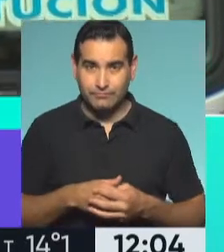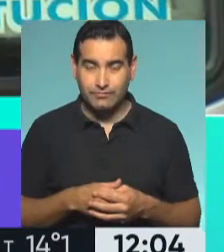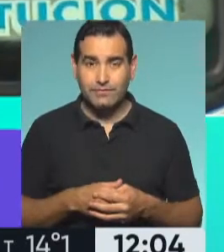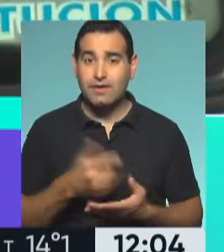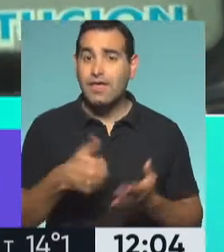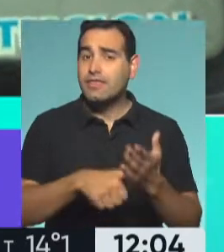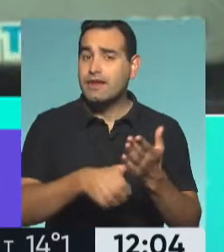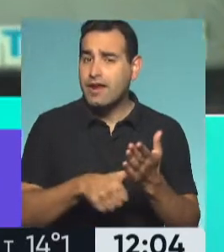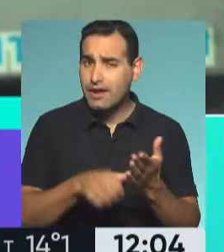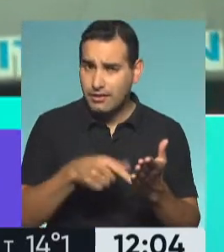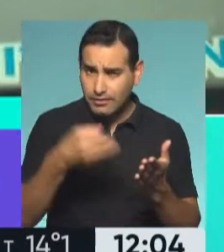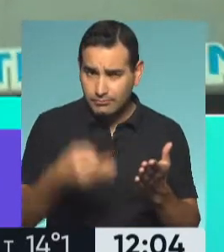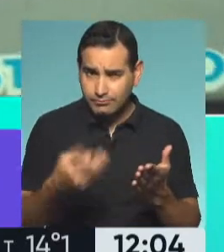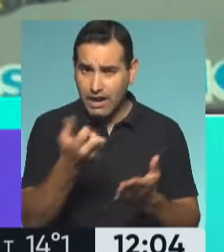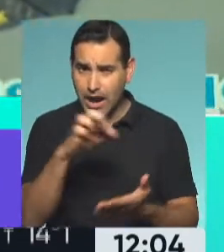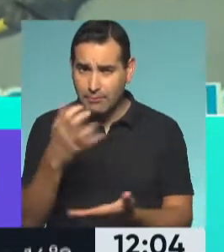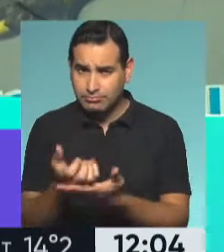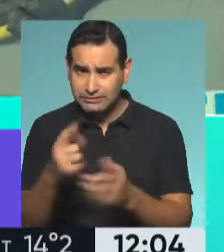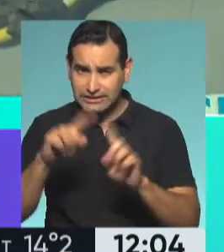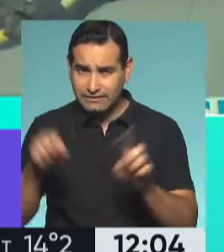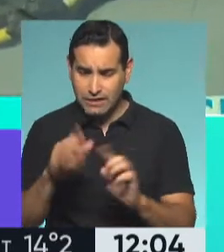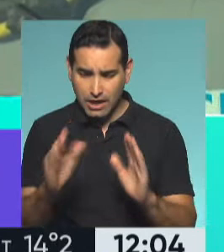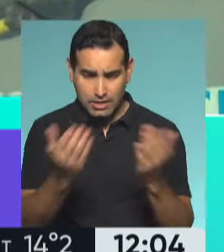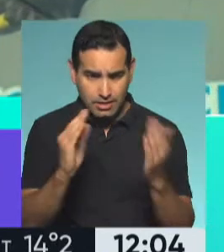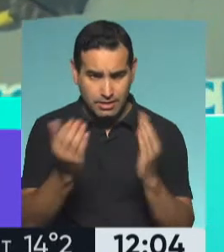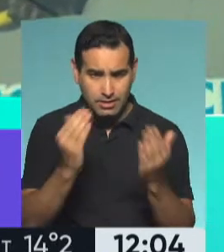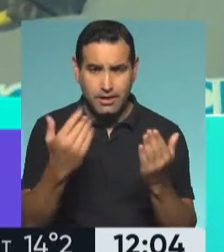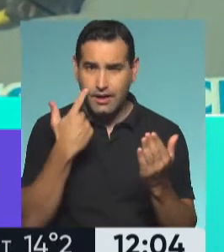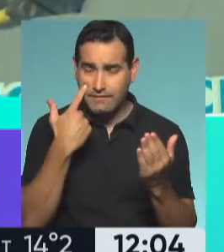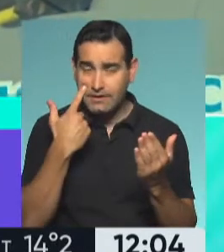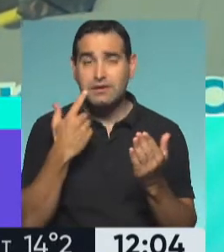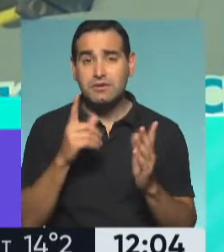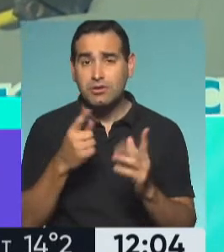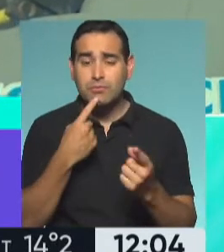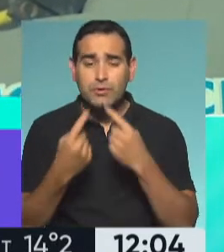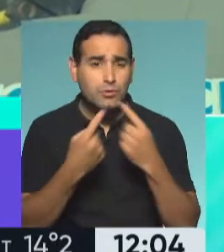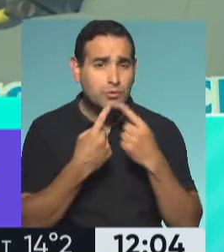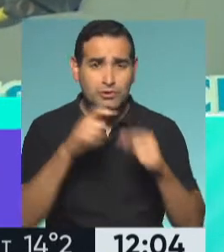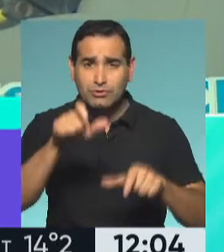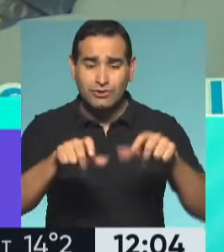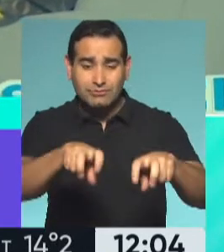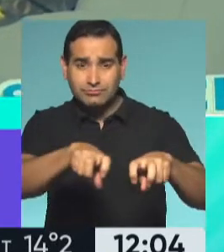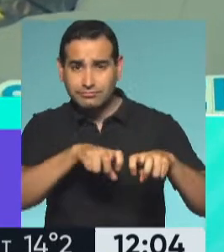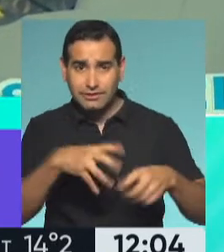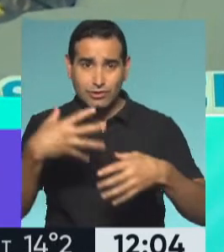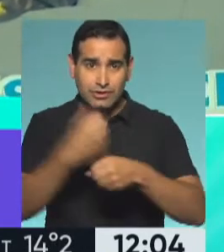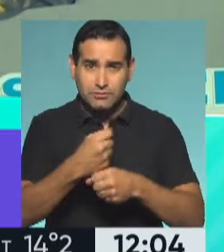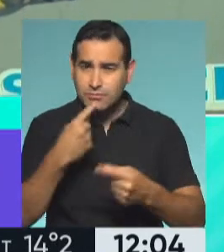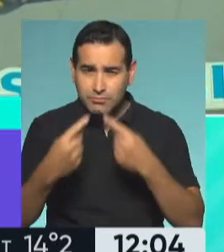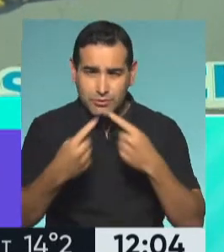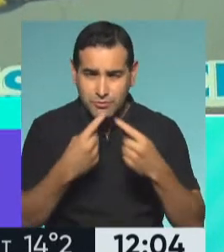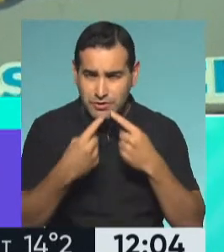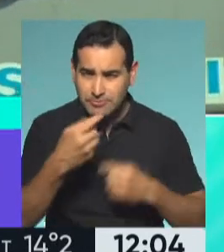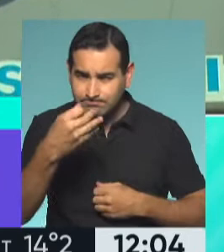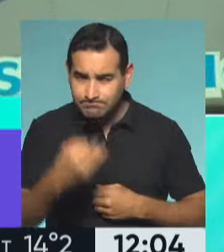DNI corresponde o no con parte de los permisos que tengan y van preguntando y cotejando, Vero y Pablo, si realmente